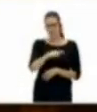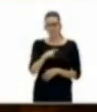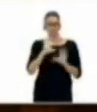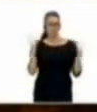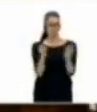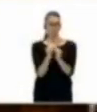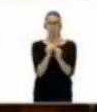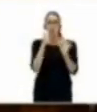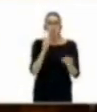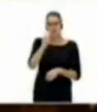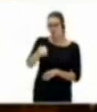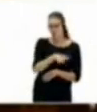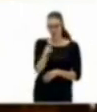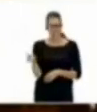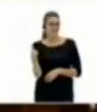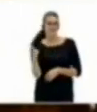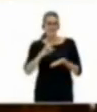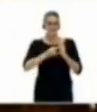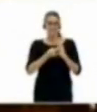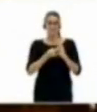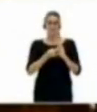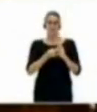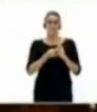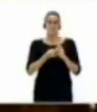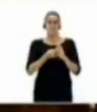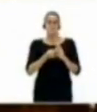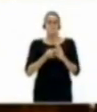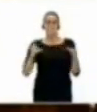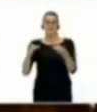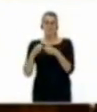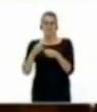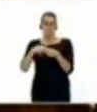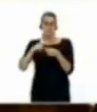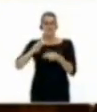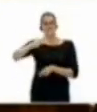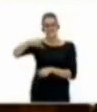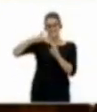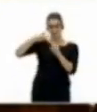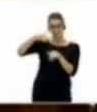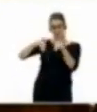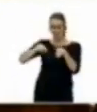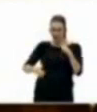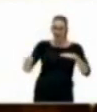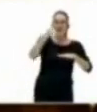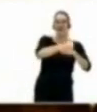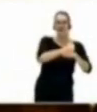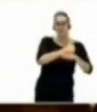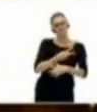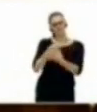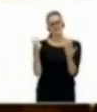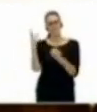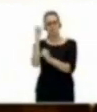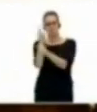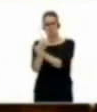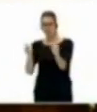democrático un sistema en el que el tercer partido, el número de votos, es el que gobierna. En el que un 17% de la población elija el